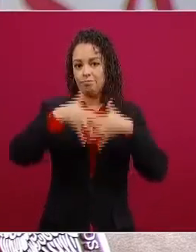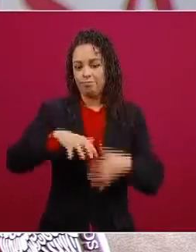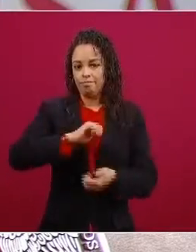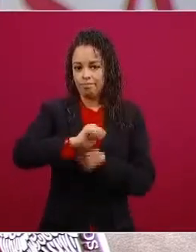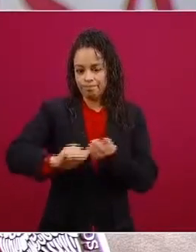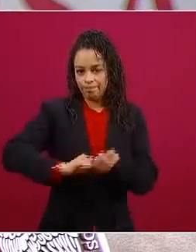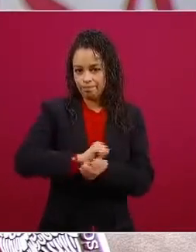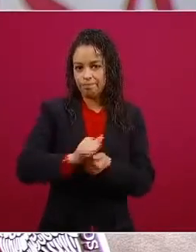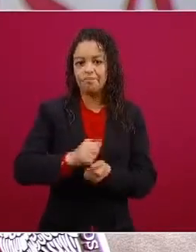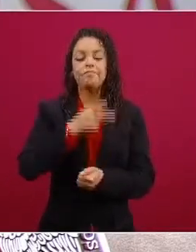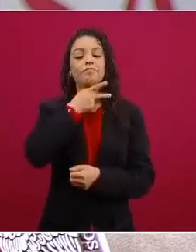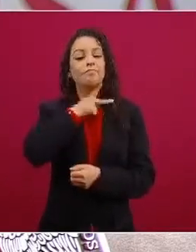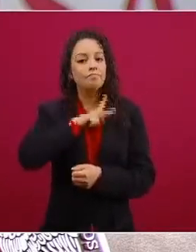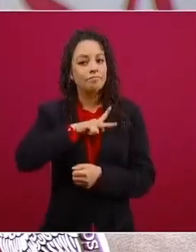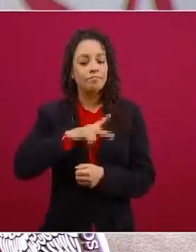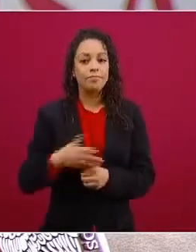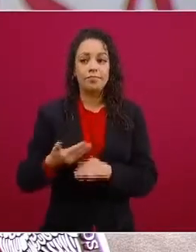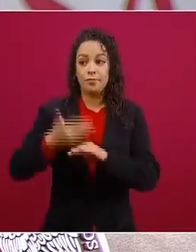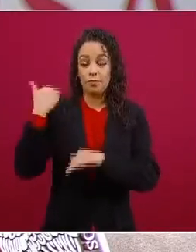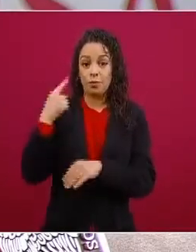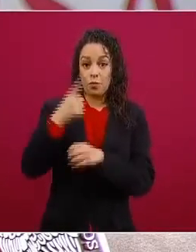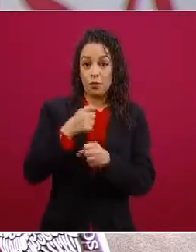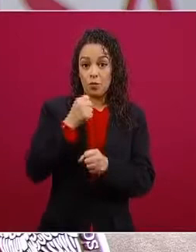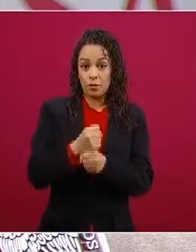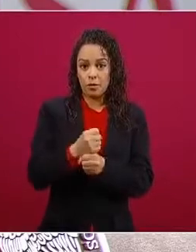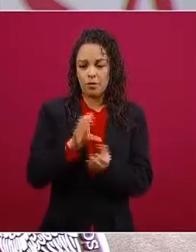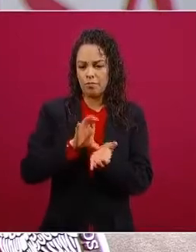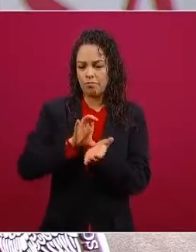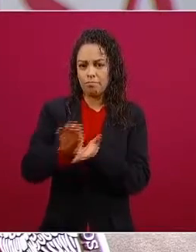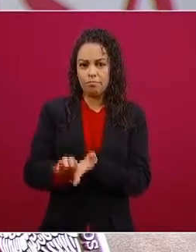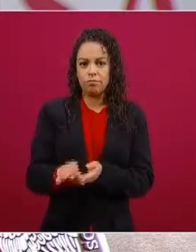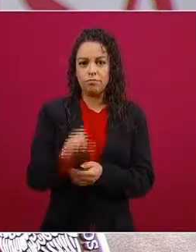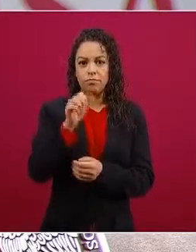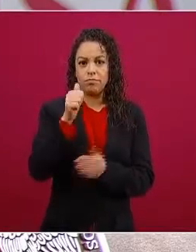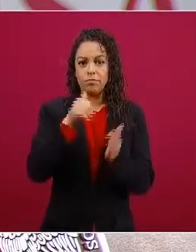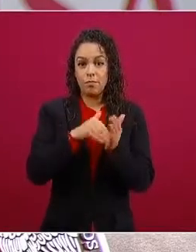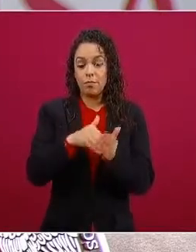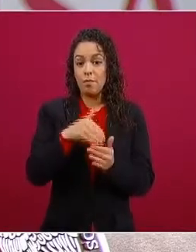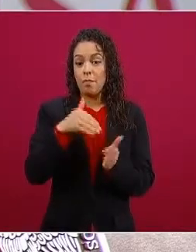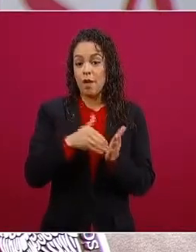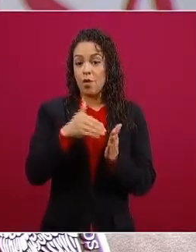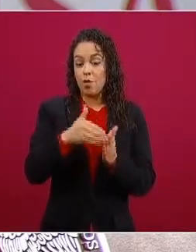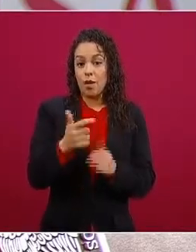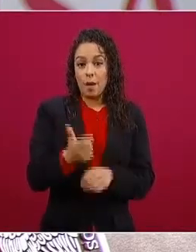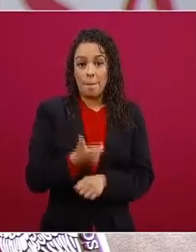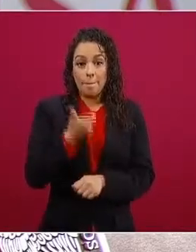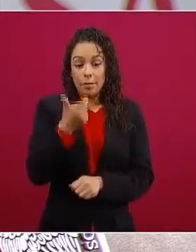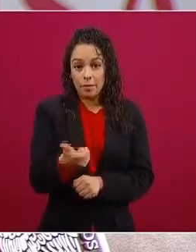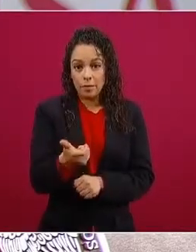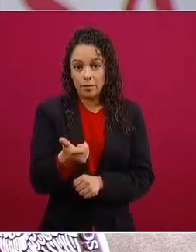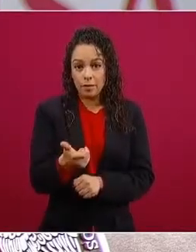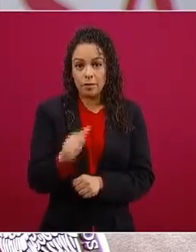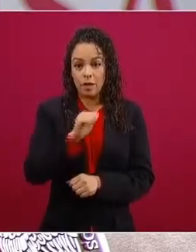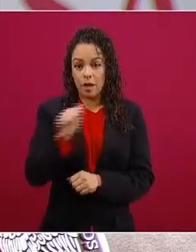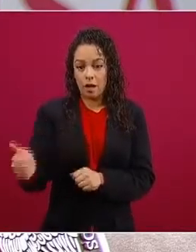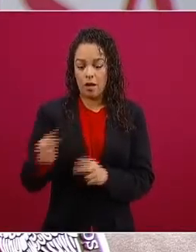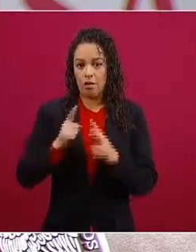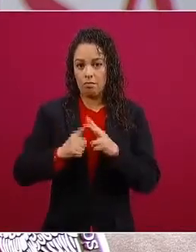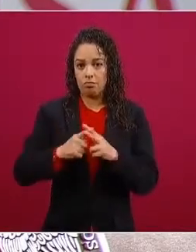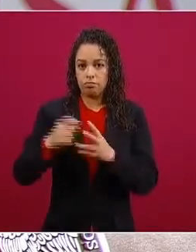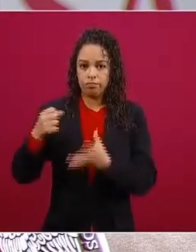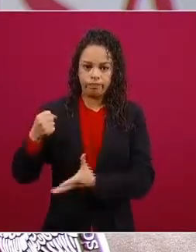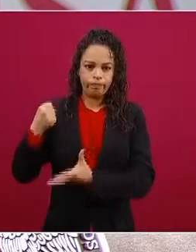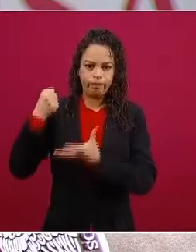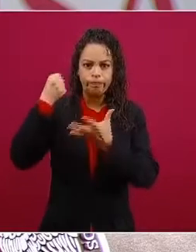12 mil millones de pesos del presupuesto federal,